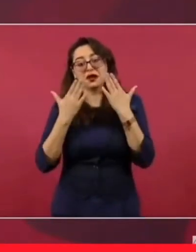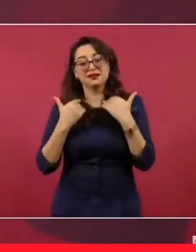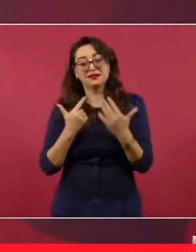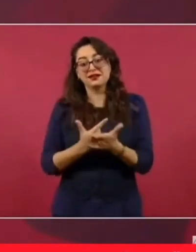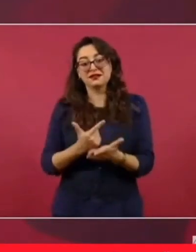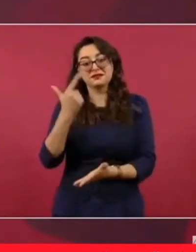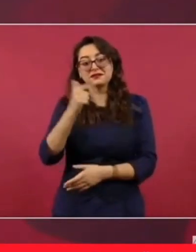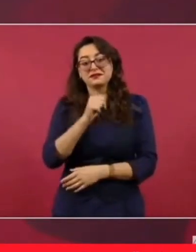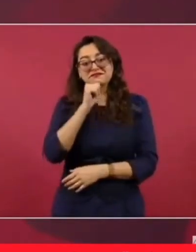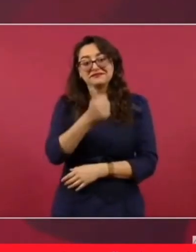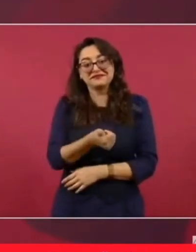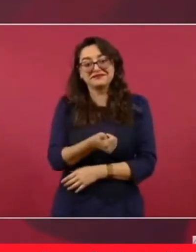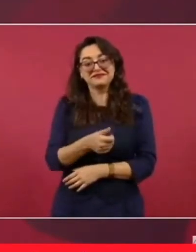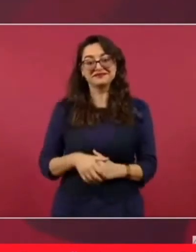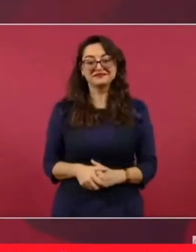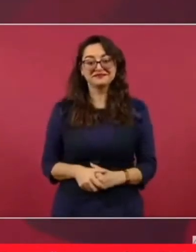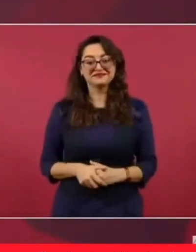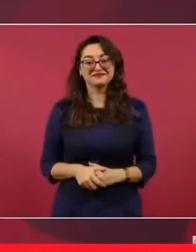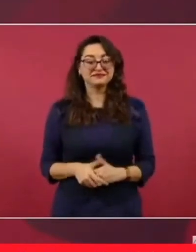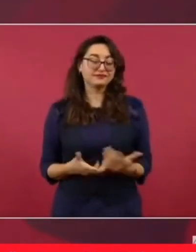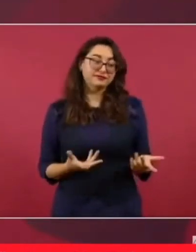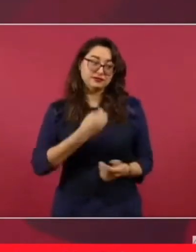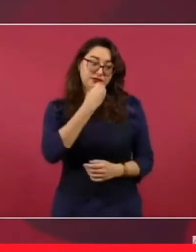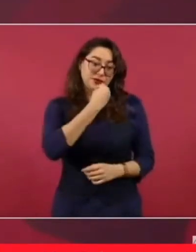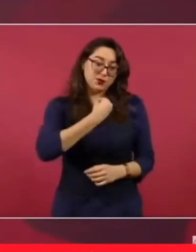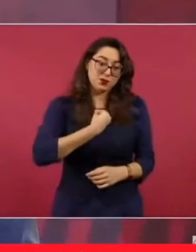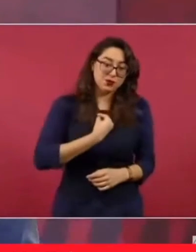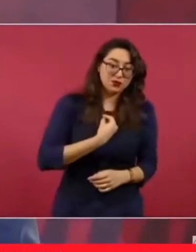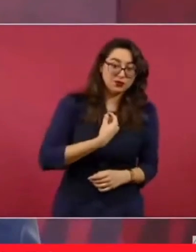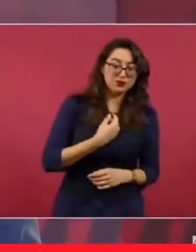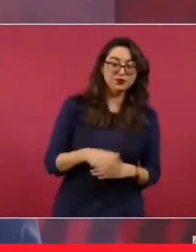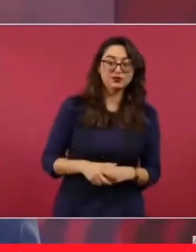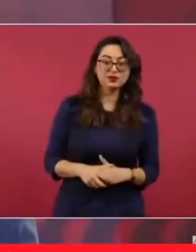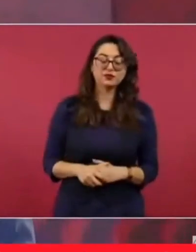Visité, sí, aduanas.